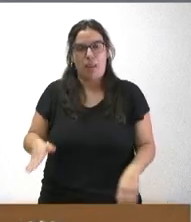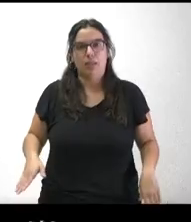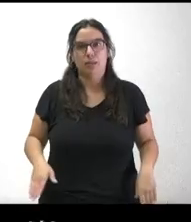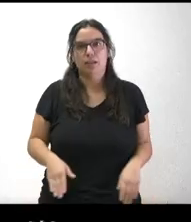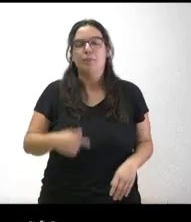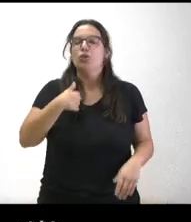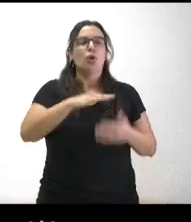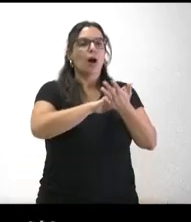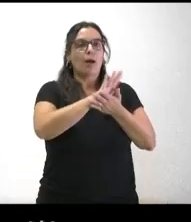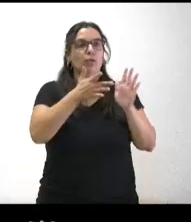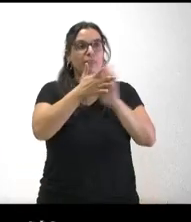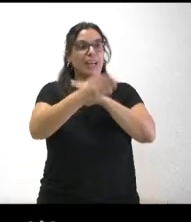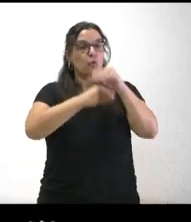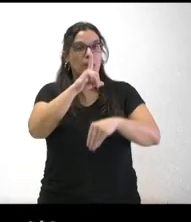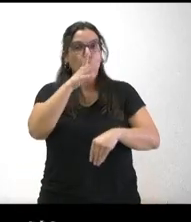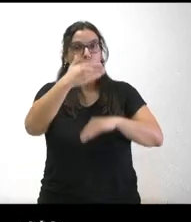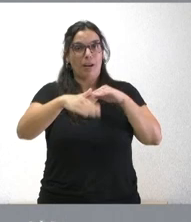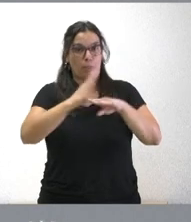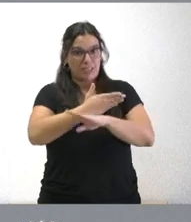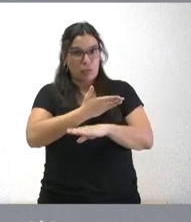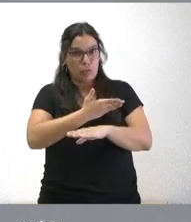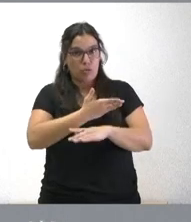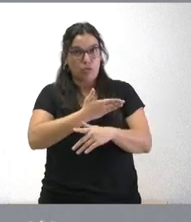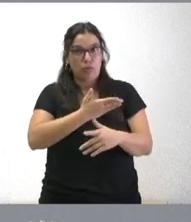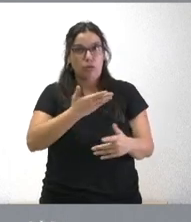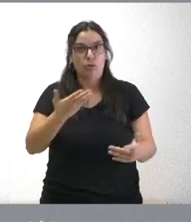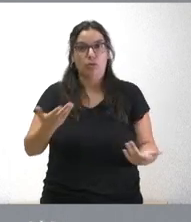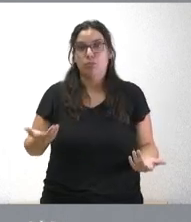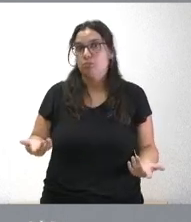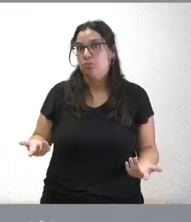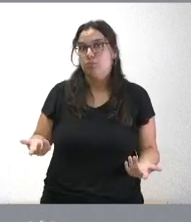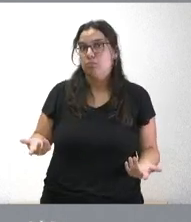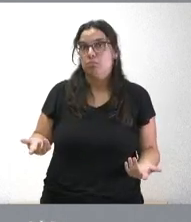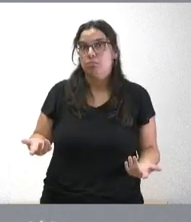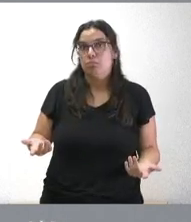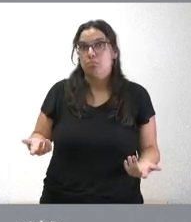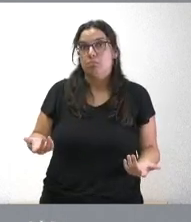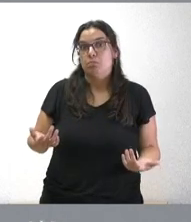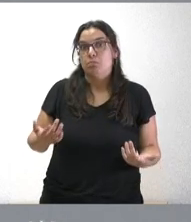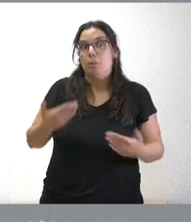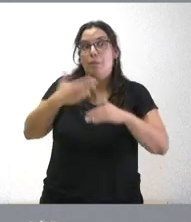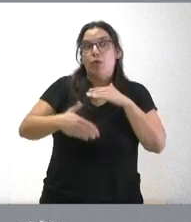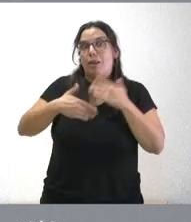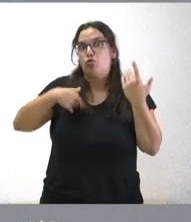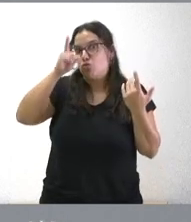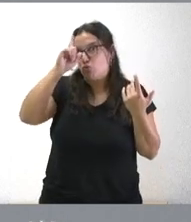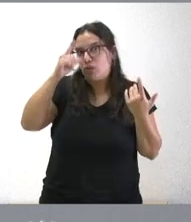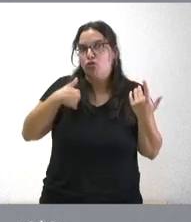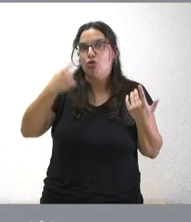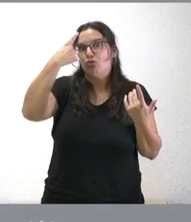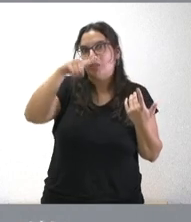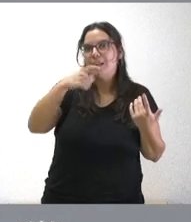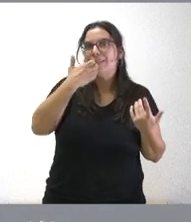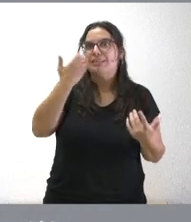me refería a que se ha pasado el pues yo no lo sé en este momento los plazos lo que sí le digo es que nos vamos a sumar